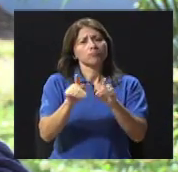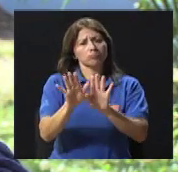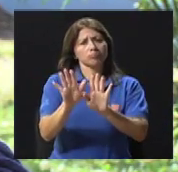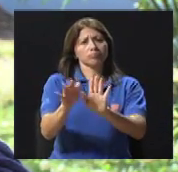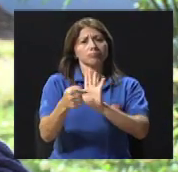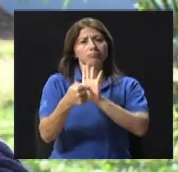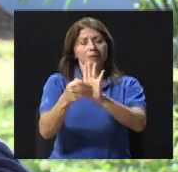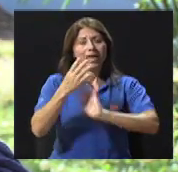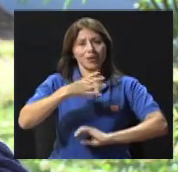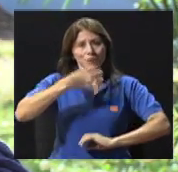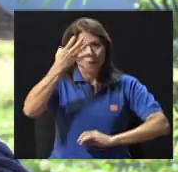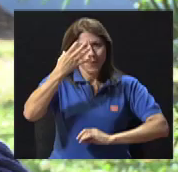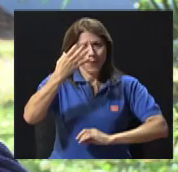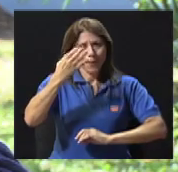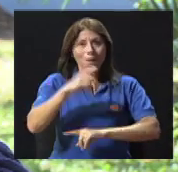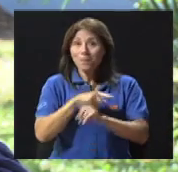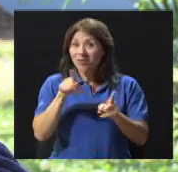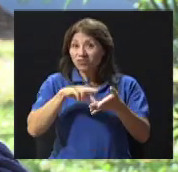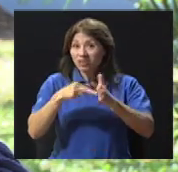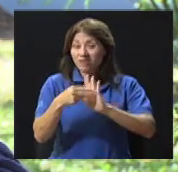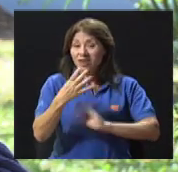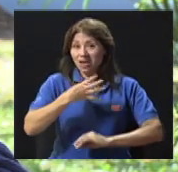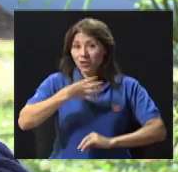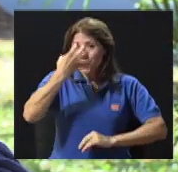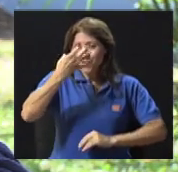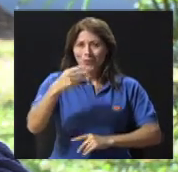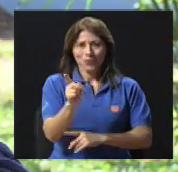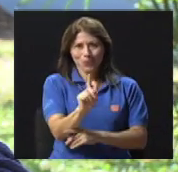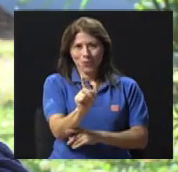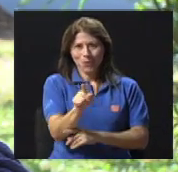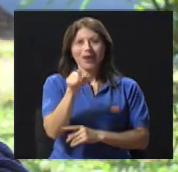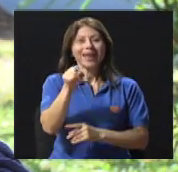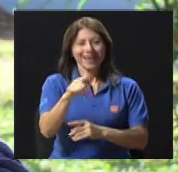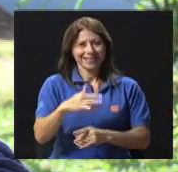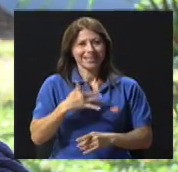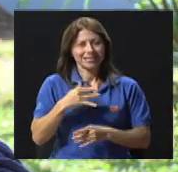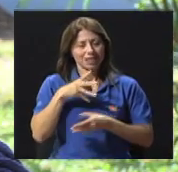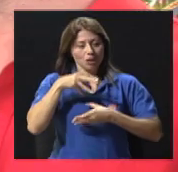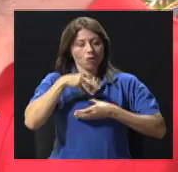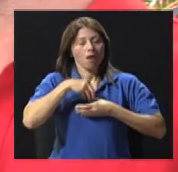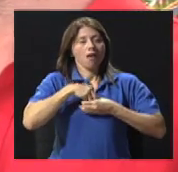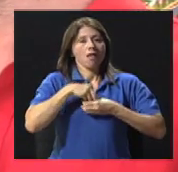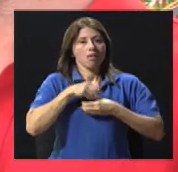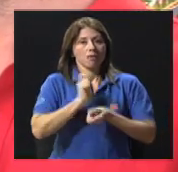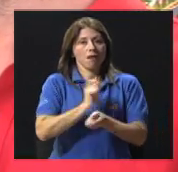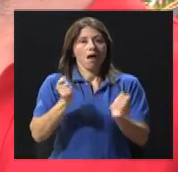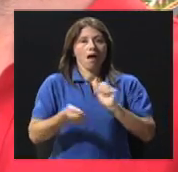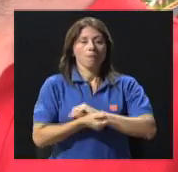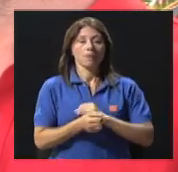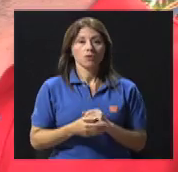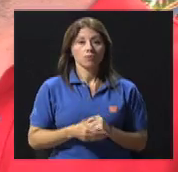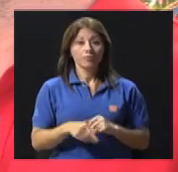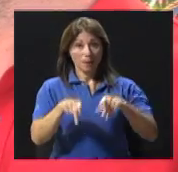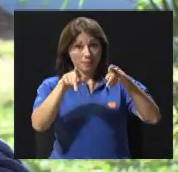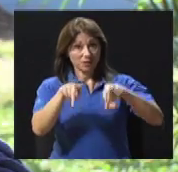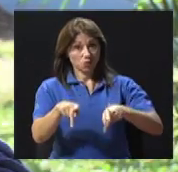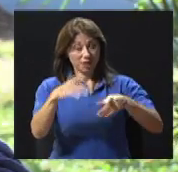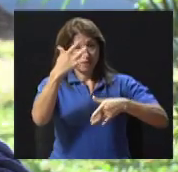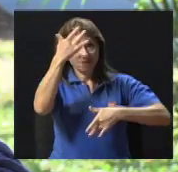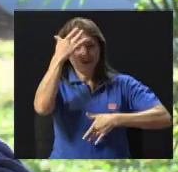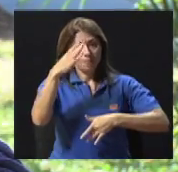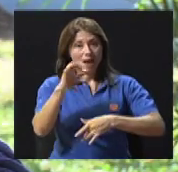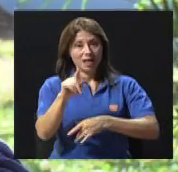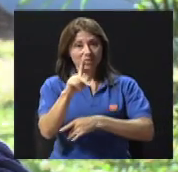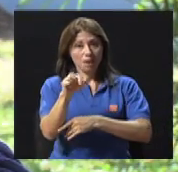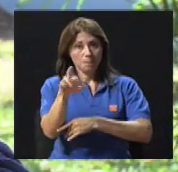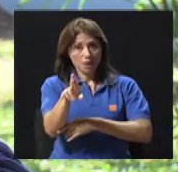como tal. Es lo que está sintiendo en el cambio de humor. ¿Ellos llegan a autoagredirse en algunos casos, doña Rosa? Puede ser que